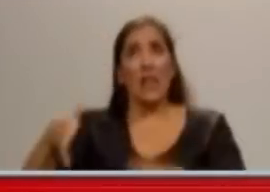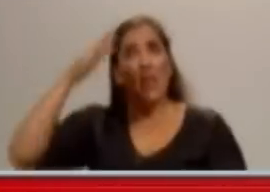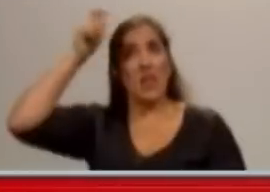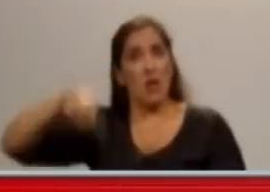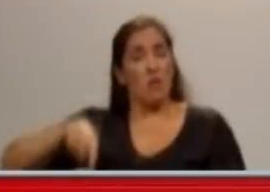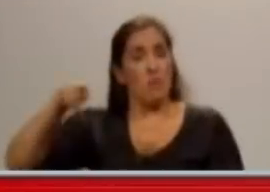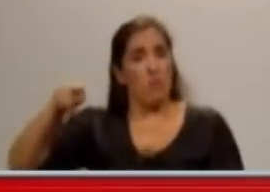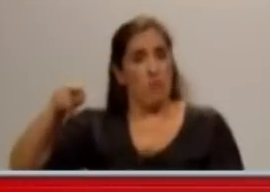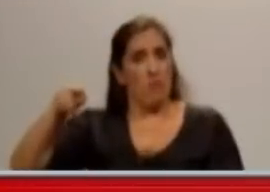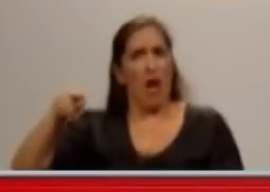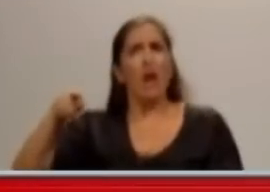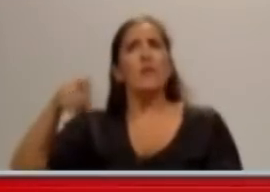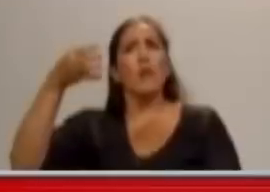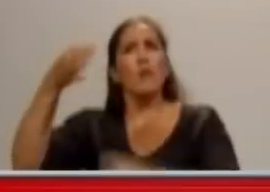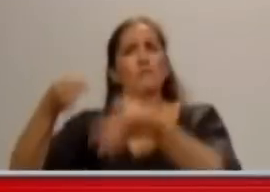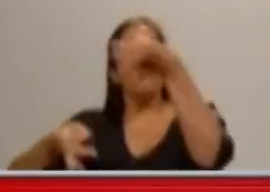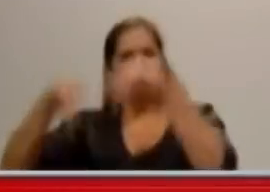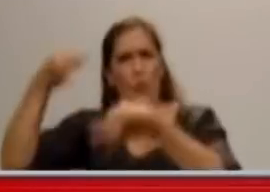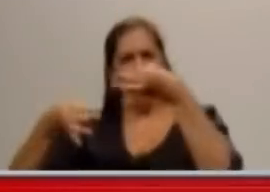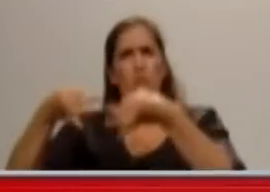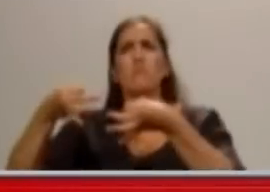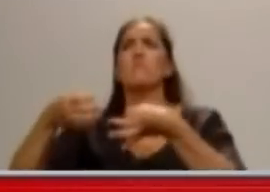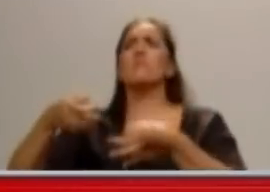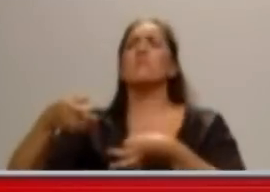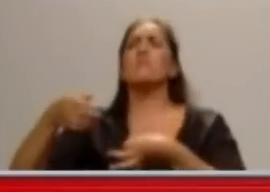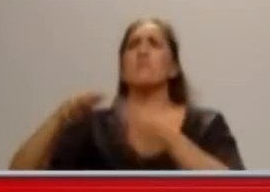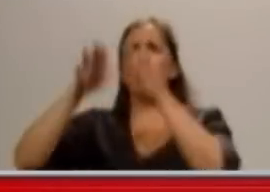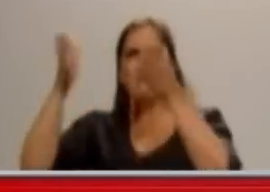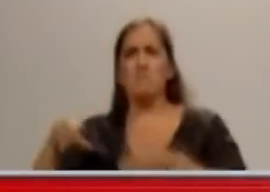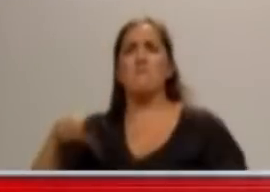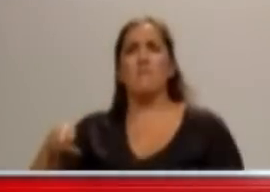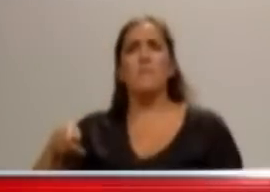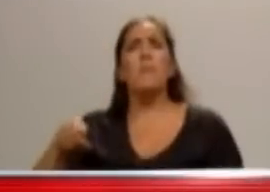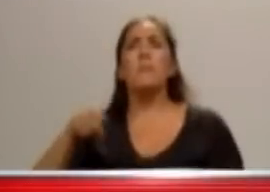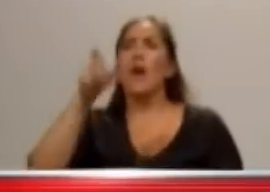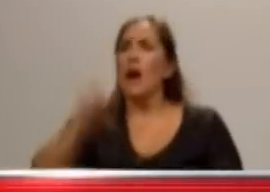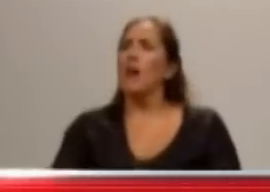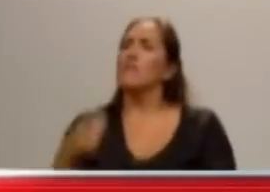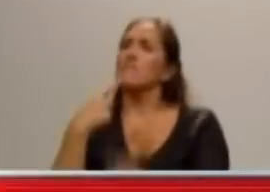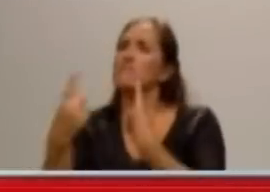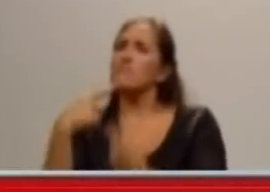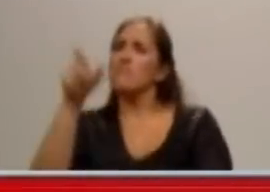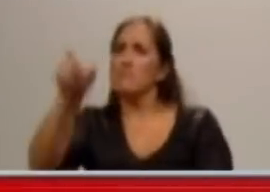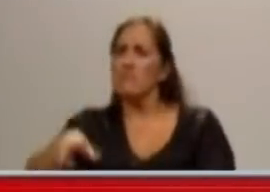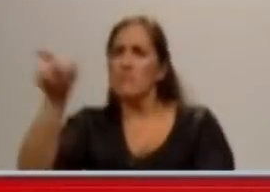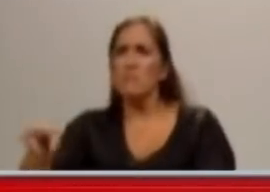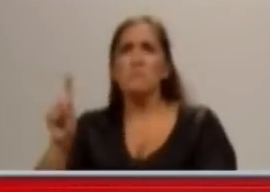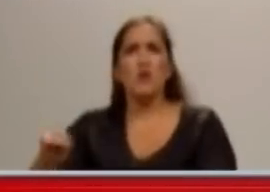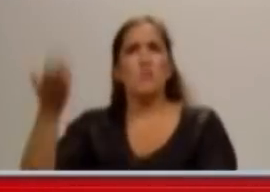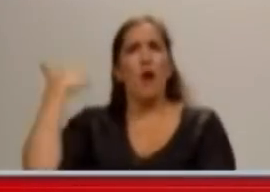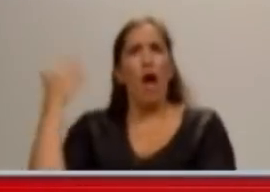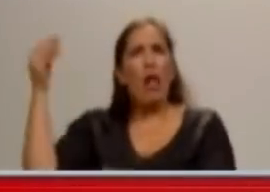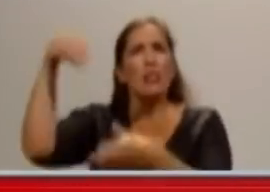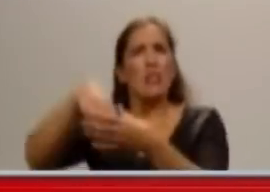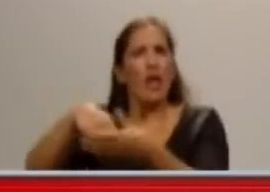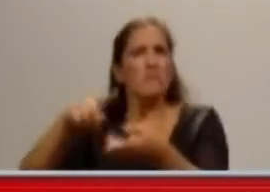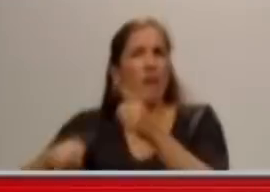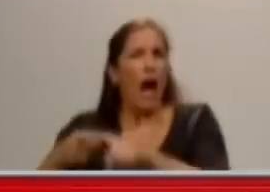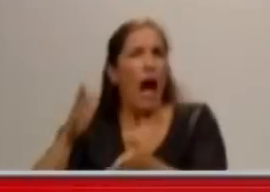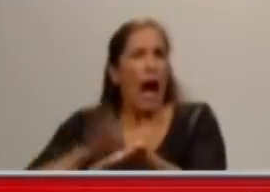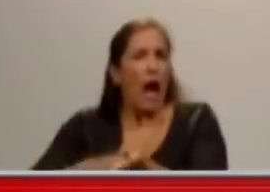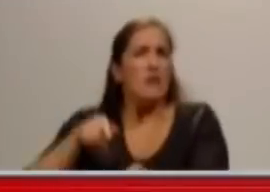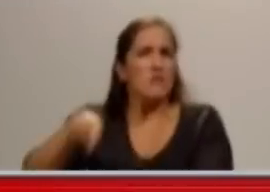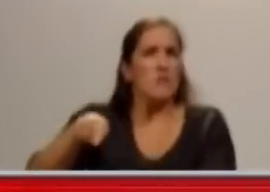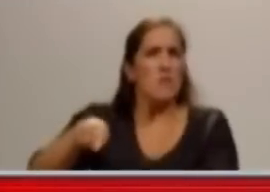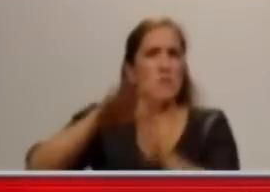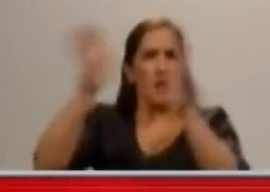y también con la bajada de línea que hizo hacia los integrantes del gabinete y hacia el propio Partido Justicialista. Bueno, efectivamente, por